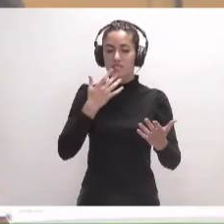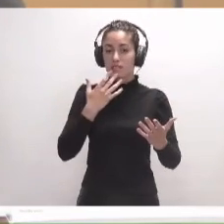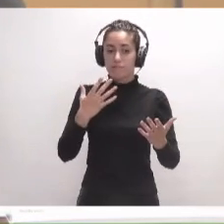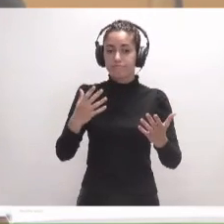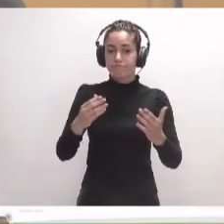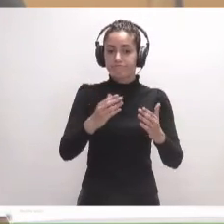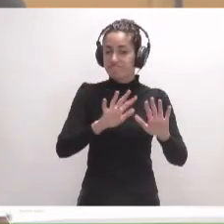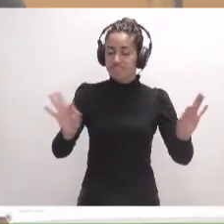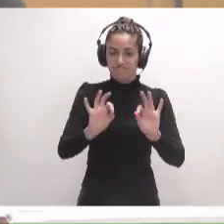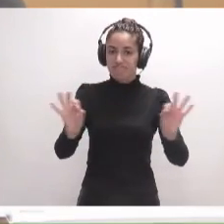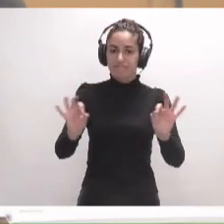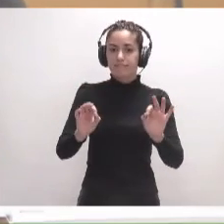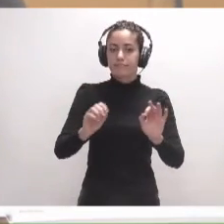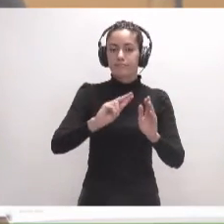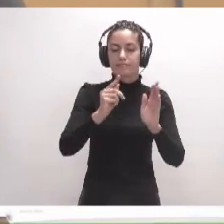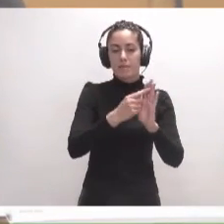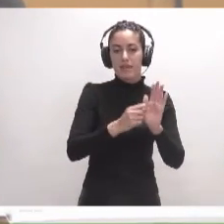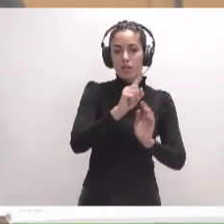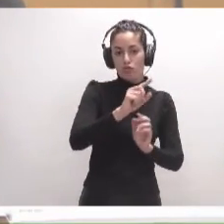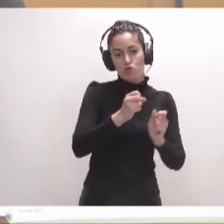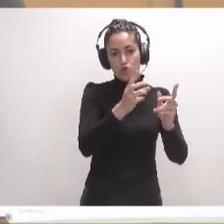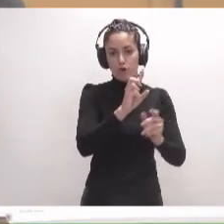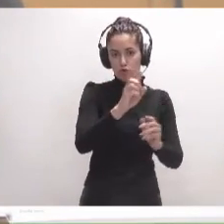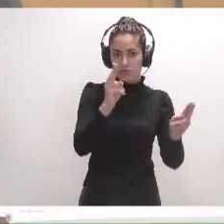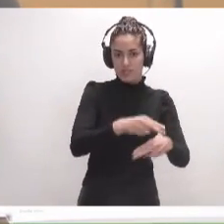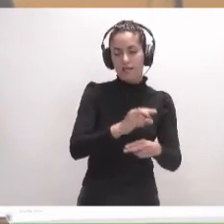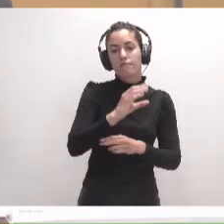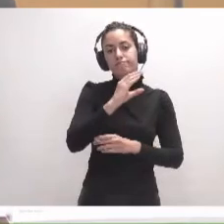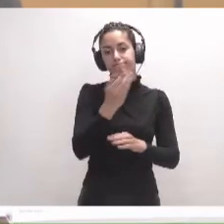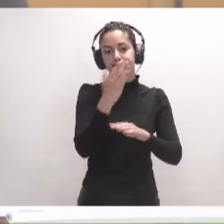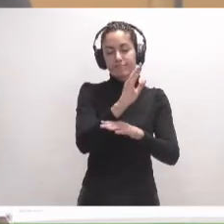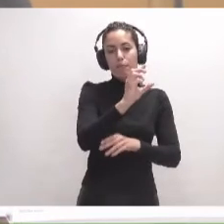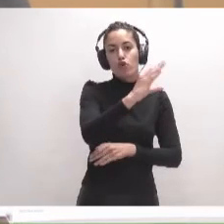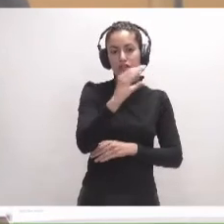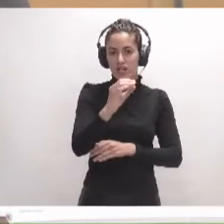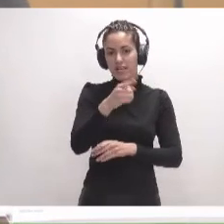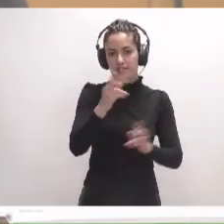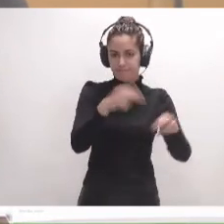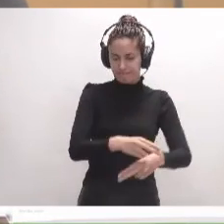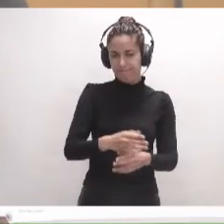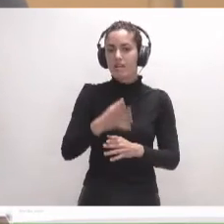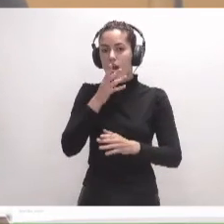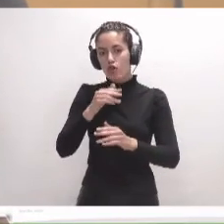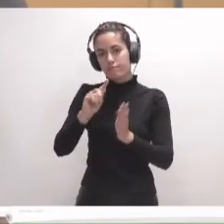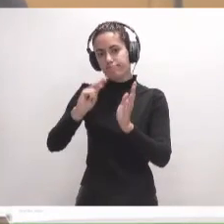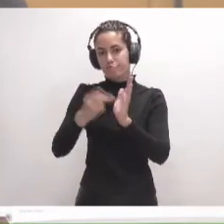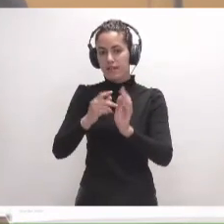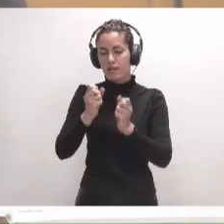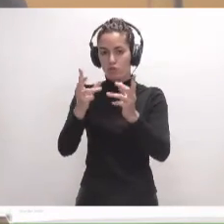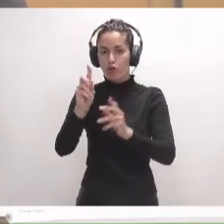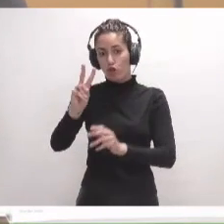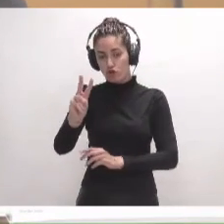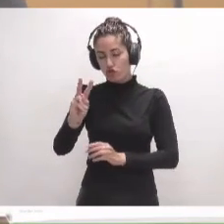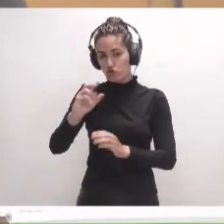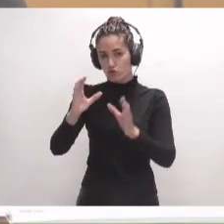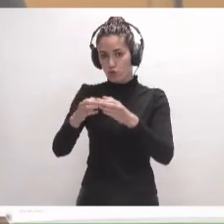disiente, queda rechazada la enmienda número uno del grupo Coalición Canaria PNC. Seguidamente sometemos a votación la enmienda número dos del mismo